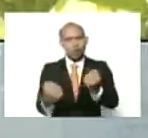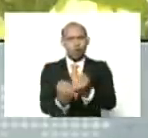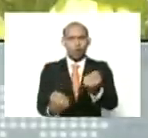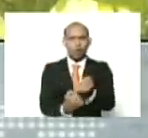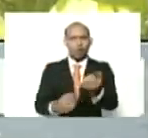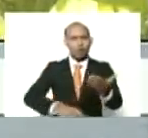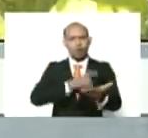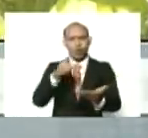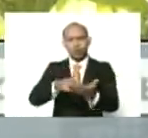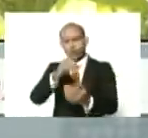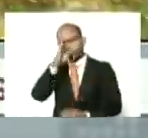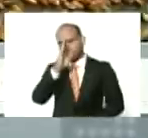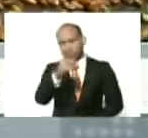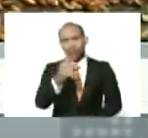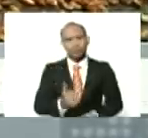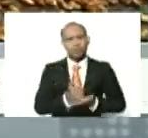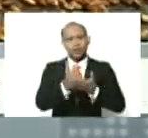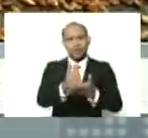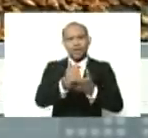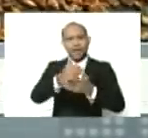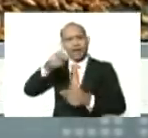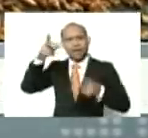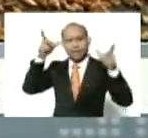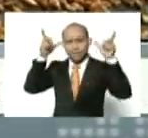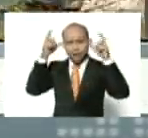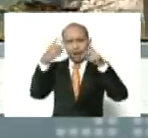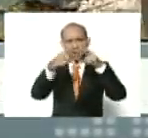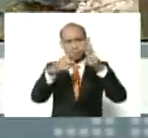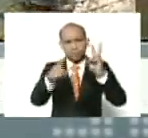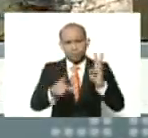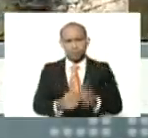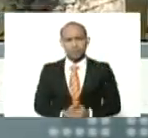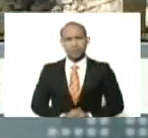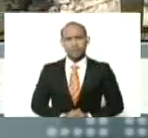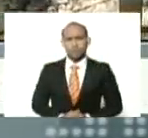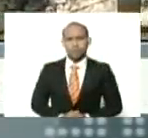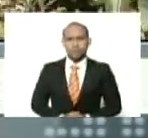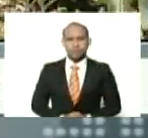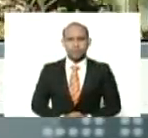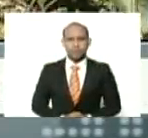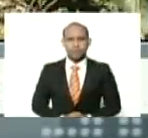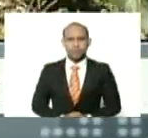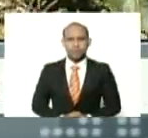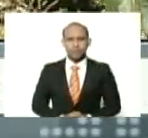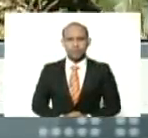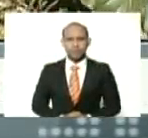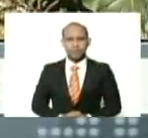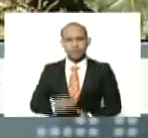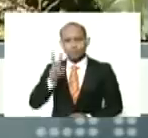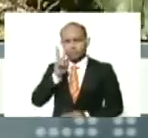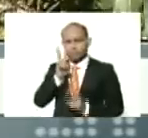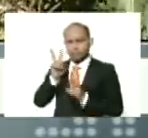apoyo para que ellas tengan su ganado ahí, tengan su cría. Miren qué,